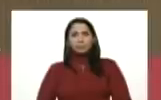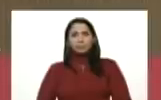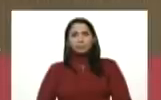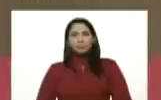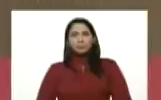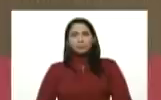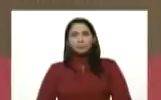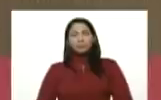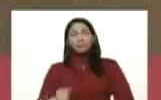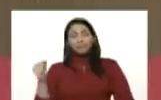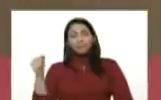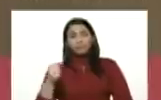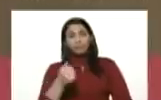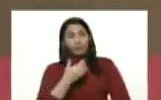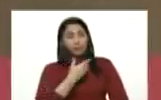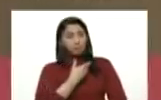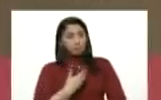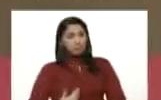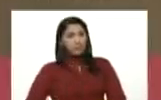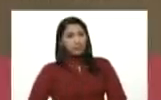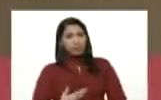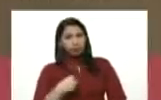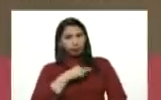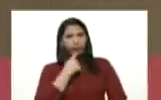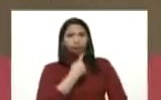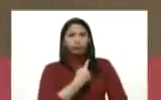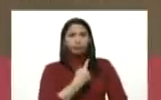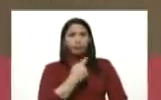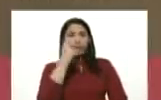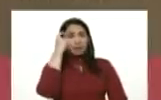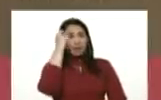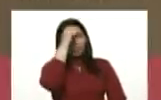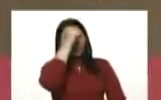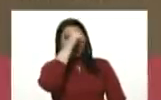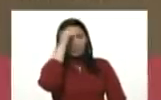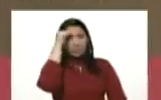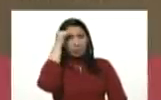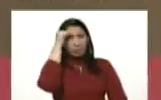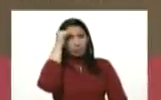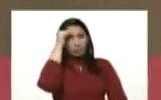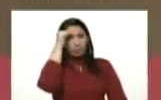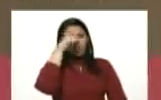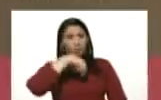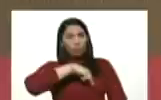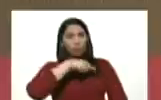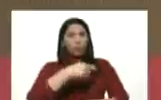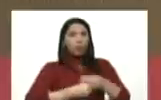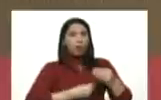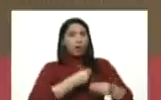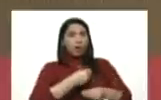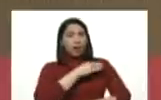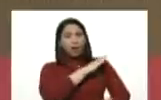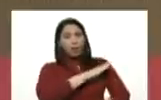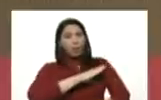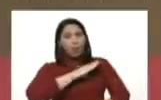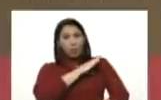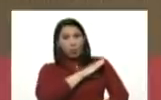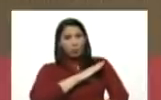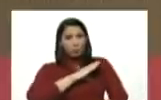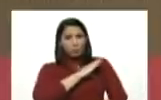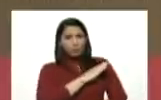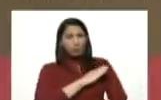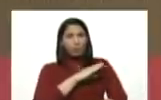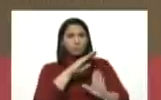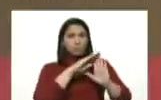Así es, Presidente, le referíamos el día domingo que hemos elaborado en esta comisión un